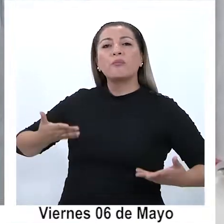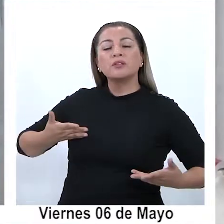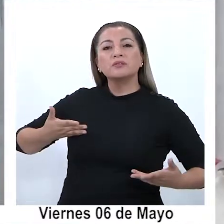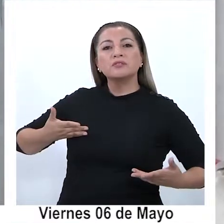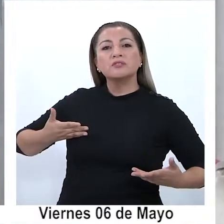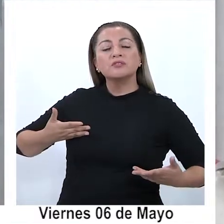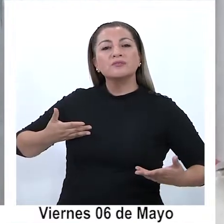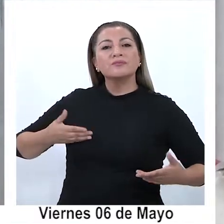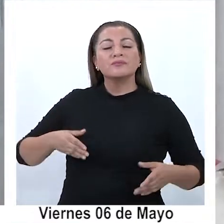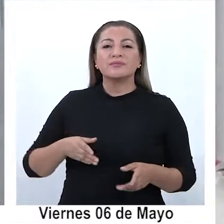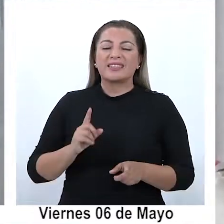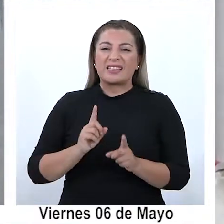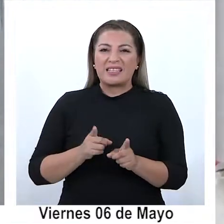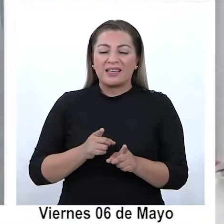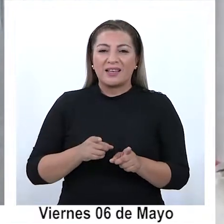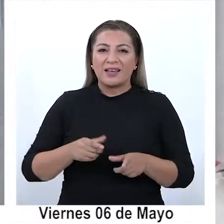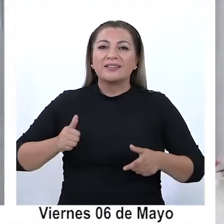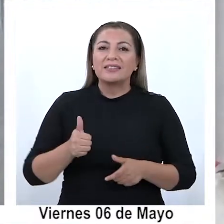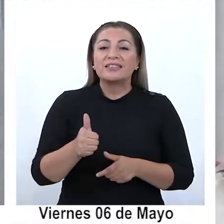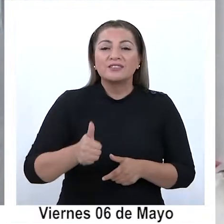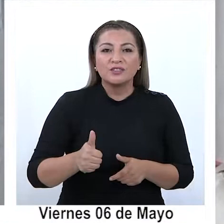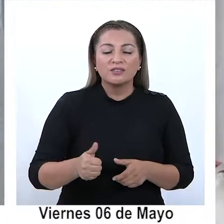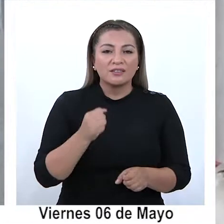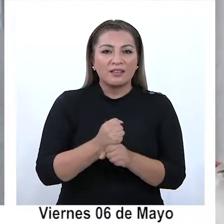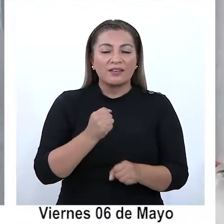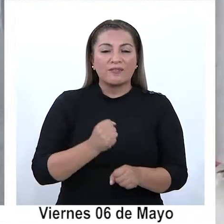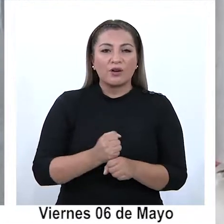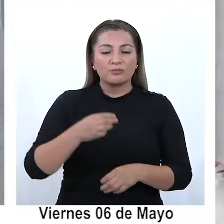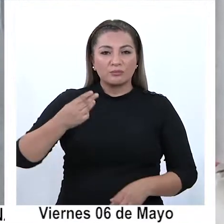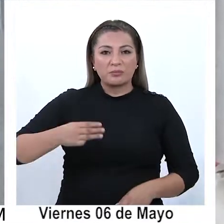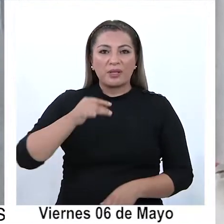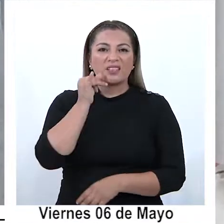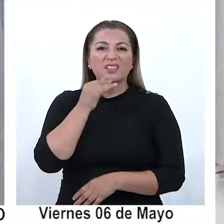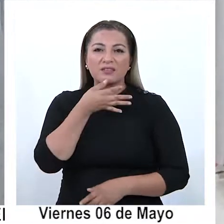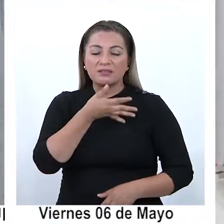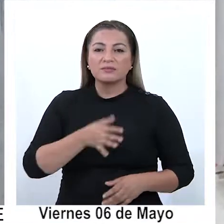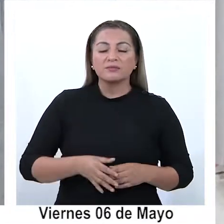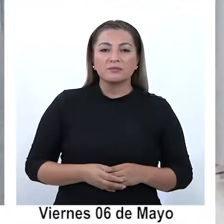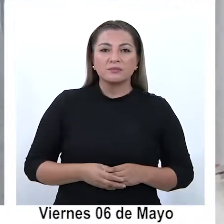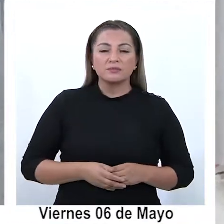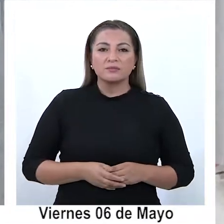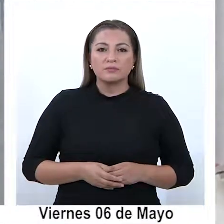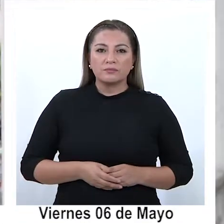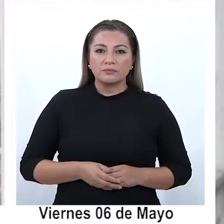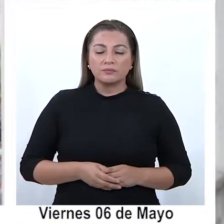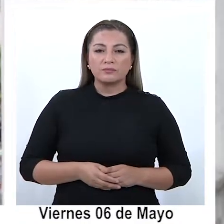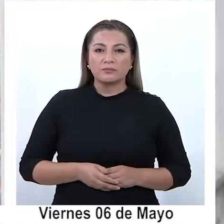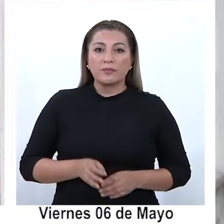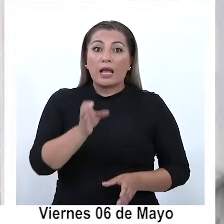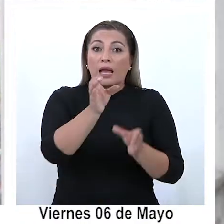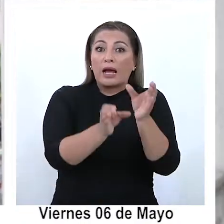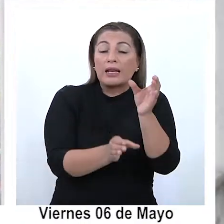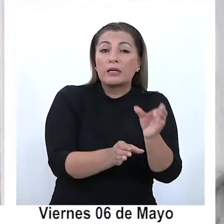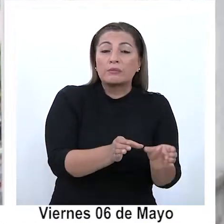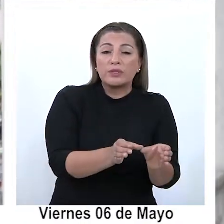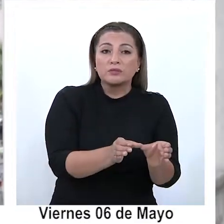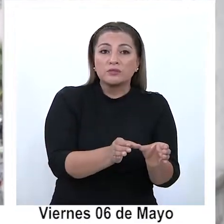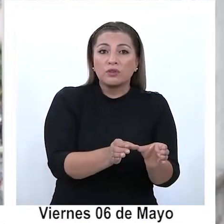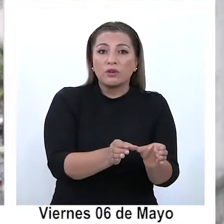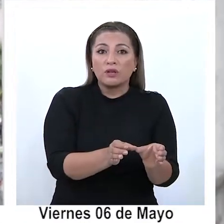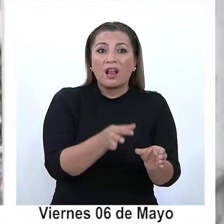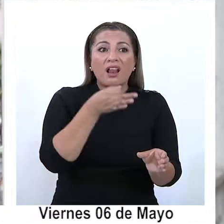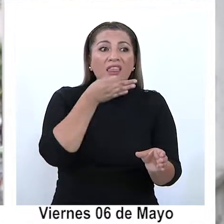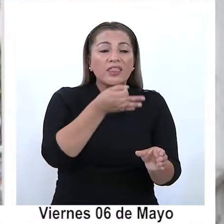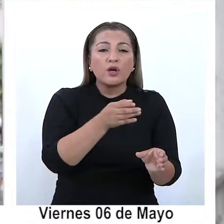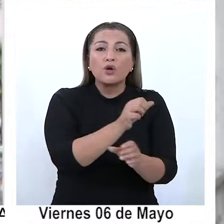y la Dirección de Obras Municipales de Iquique. Se le informó a las personas que las obras tenían que